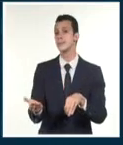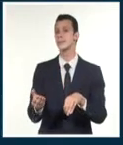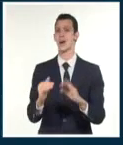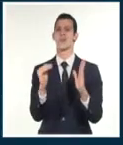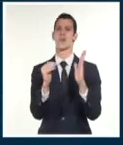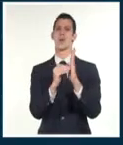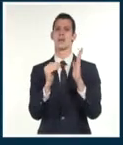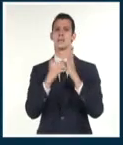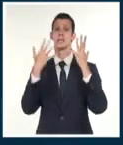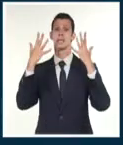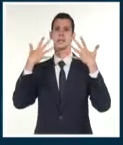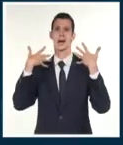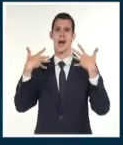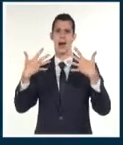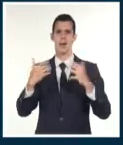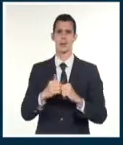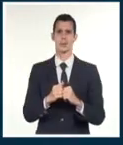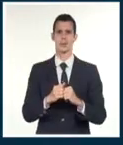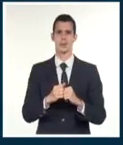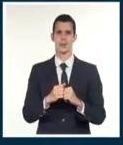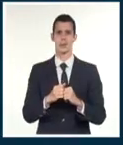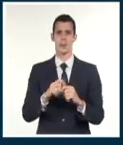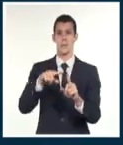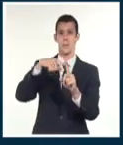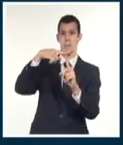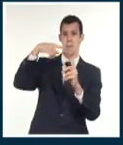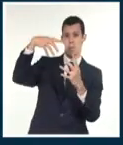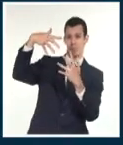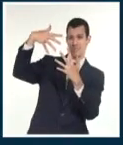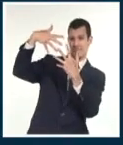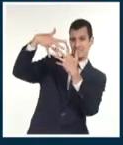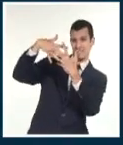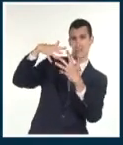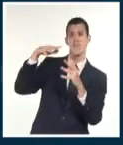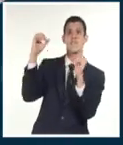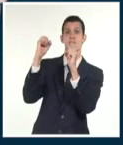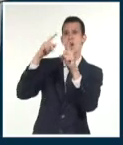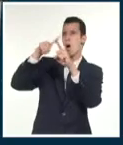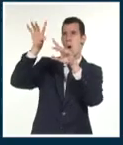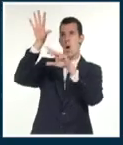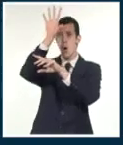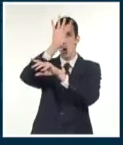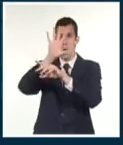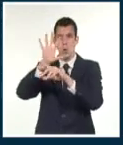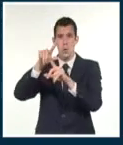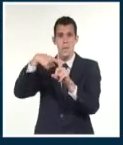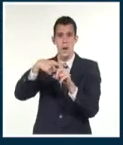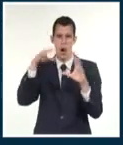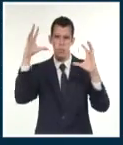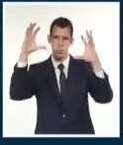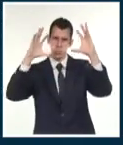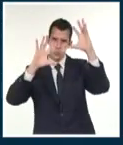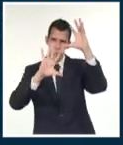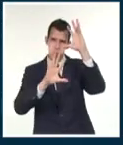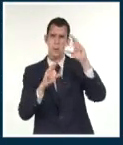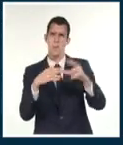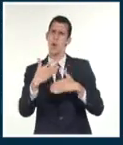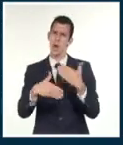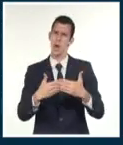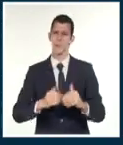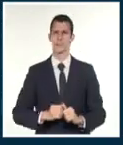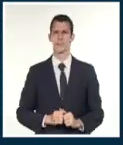ustedes que las temperaturas, las mínimas de la madrugada, tendrán poca variación. Habrá valores de 21, 22, 23 grados,